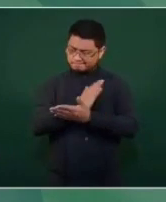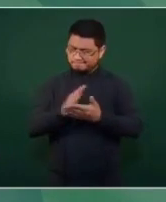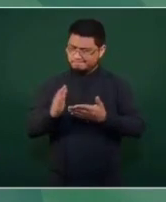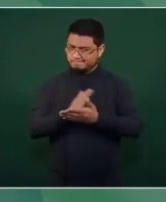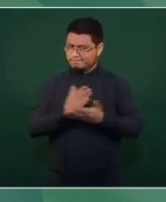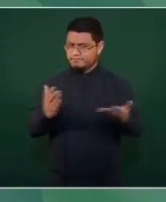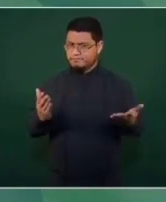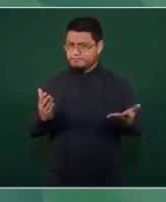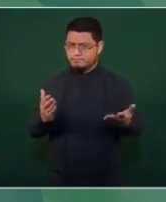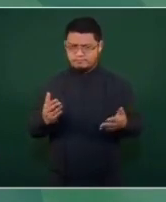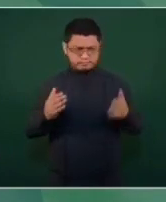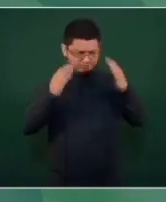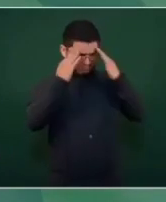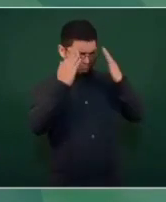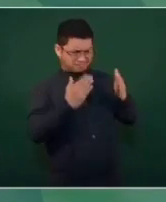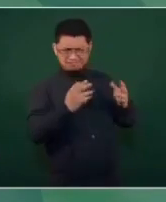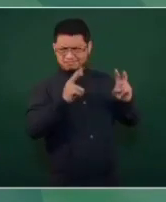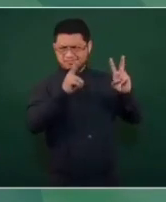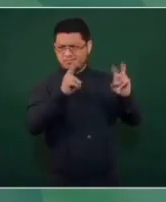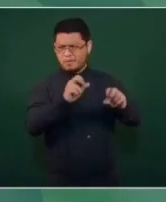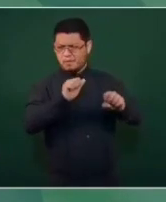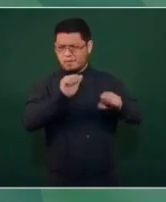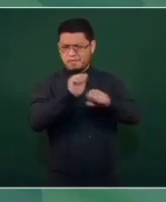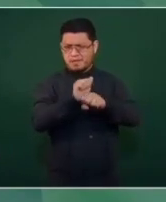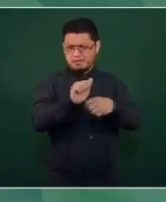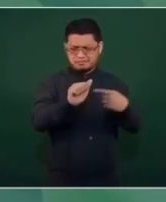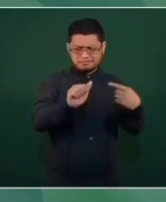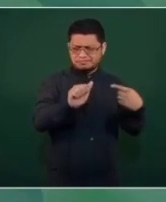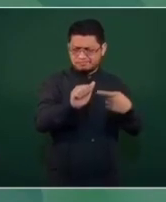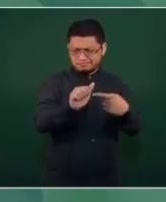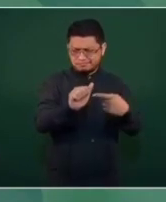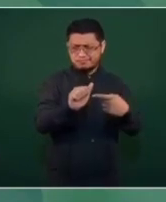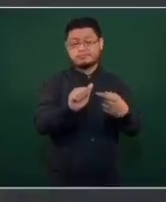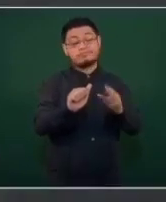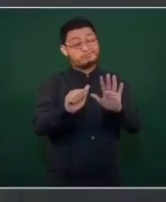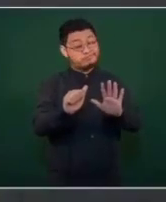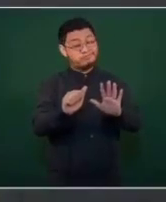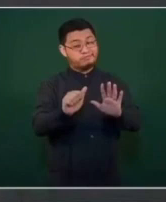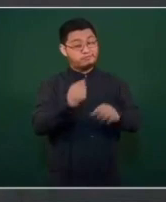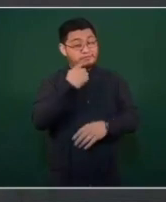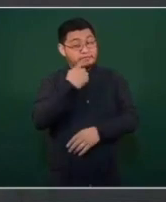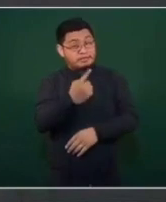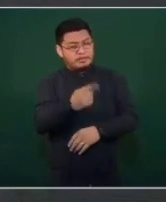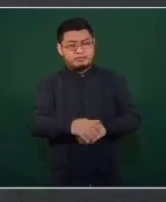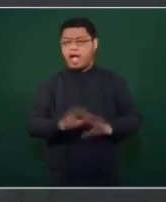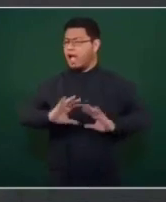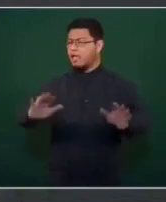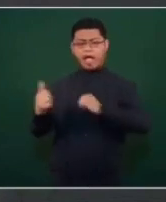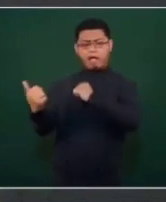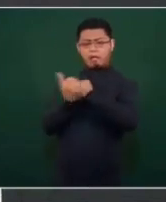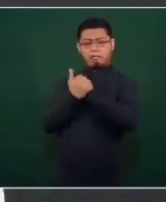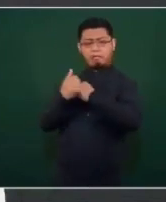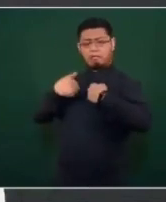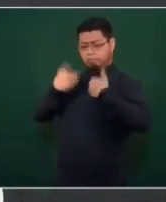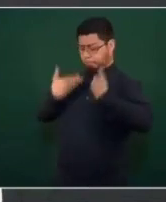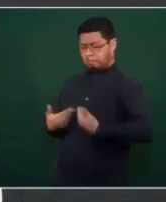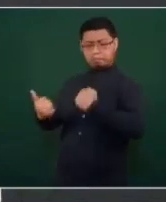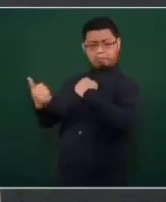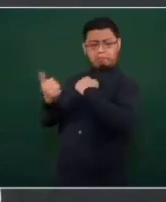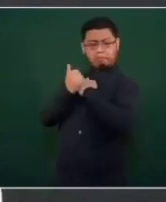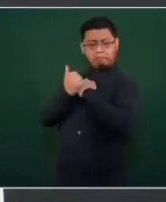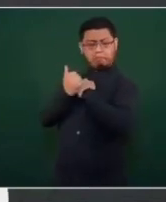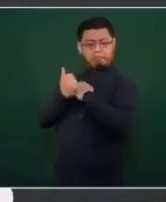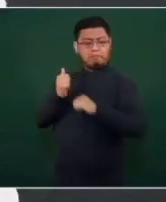hablar más sobre los efectos de esos amparos, porque se dice ya se amparó, hubo